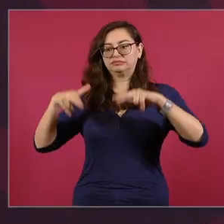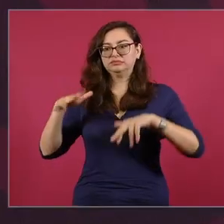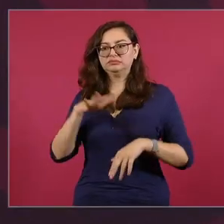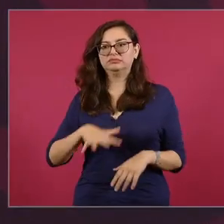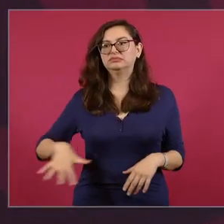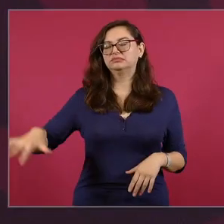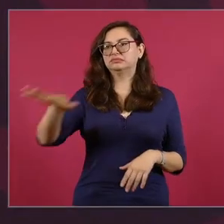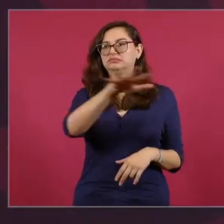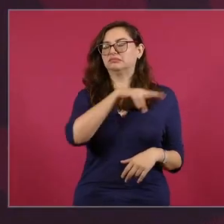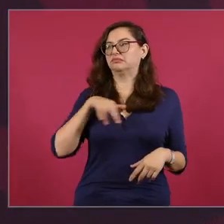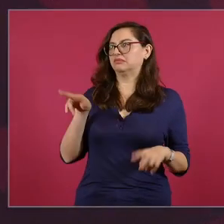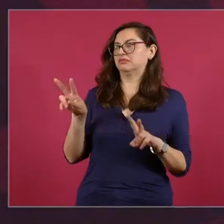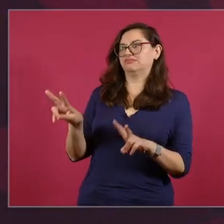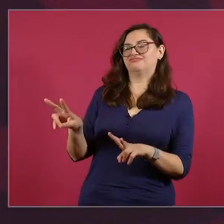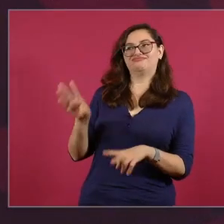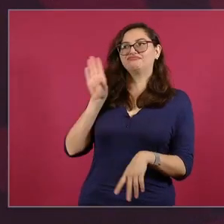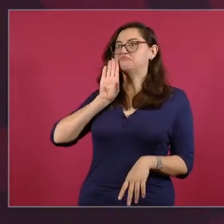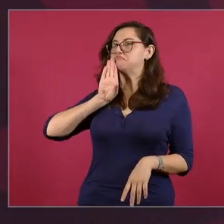arrebatos.